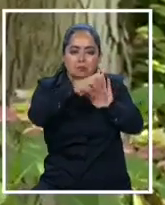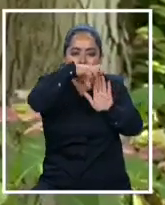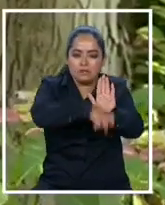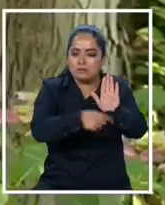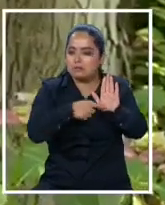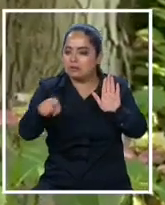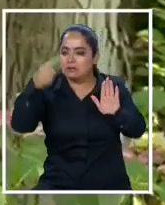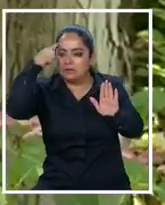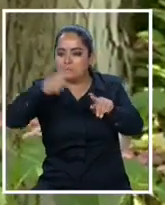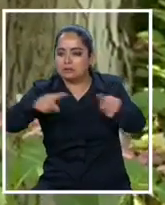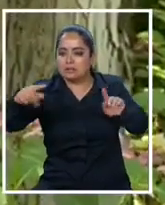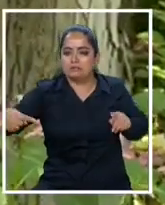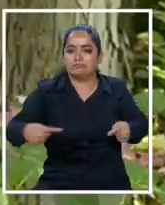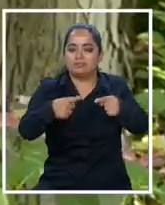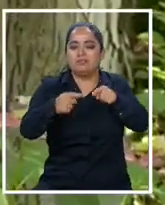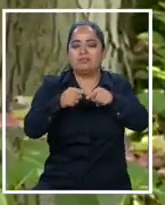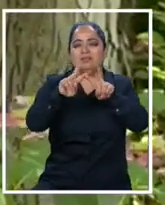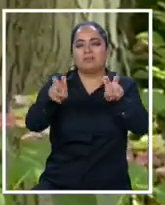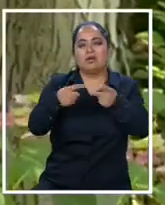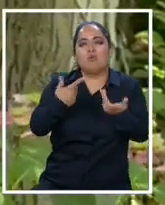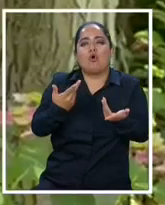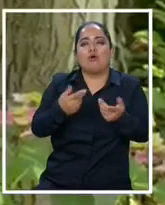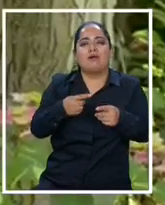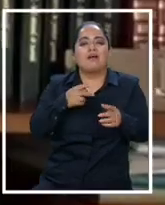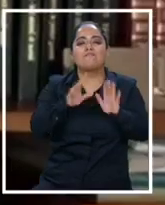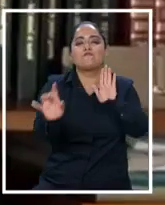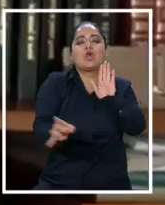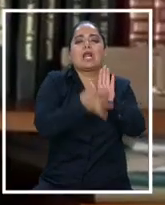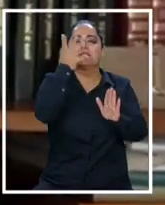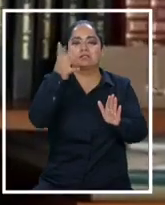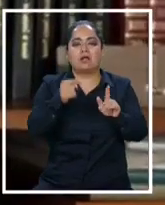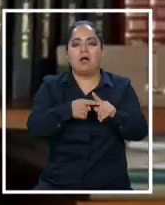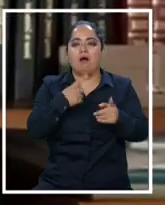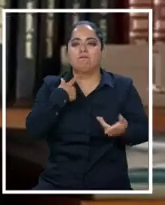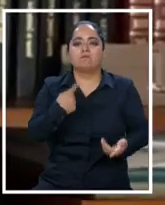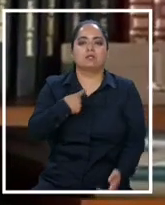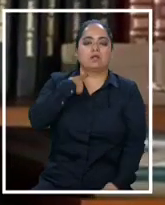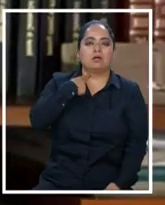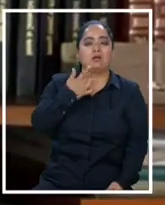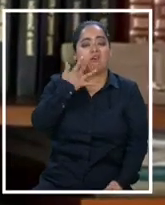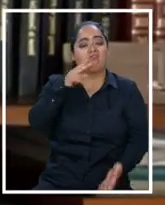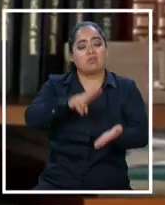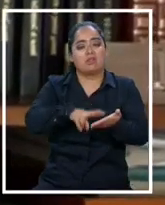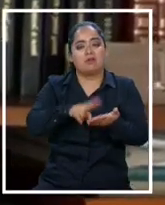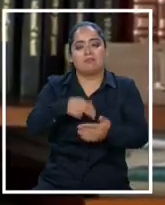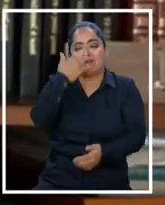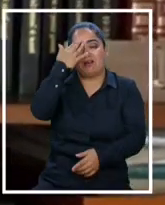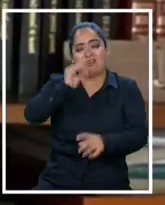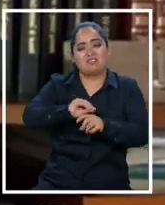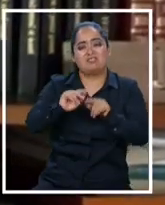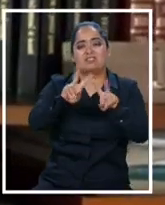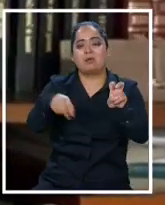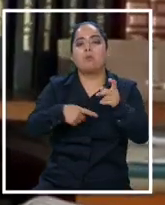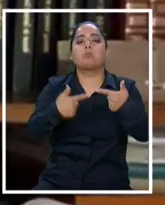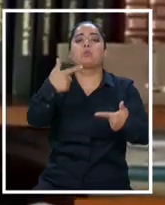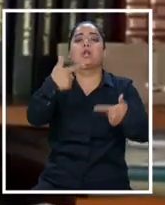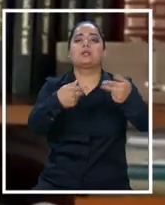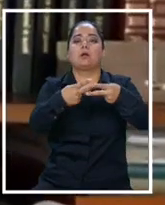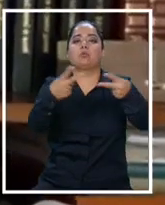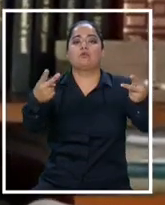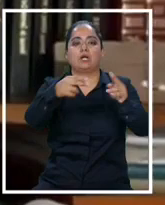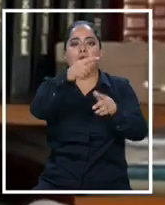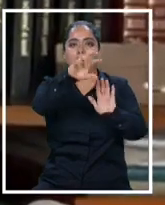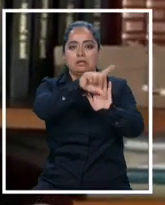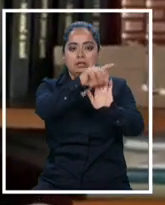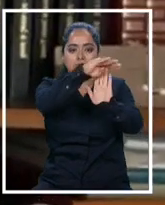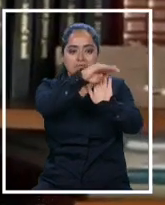supondría en la forma correcta de enfrentar la violencia. Ciertamente es una mala señal desde el punto de vista de una política pública en